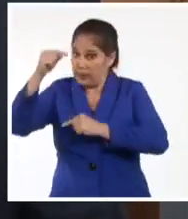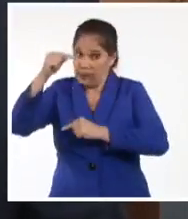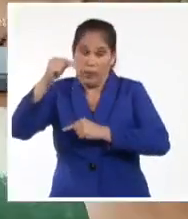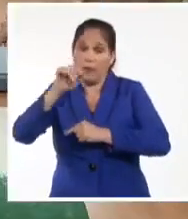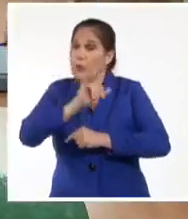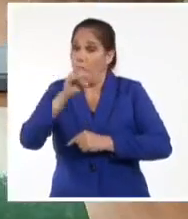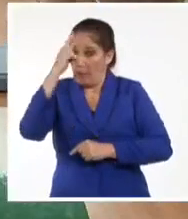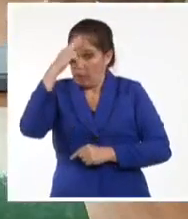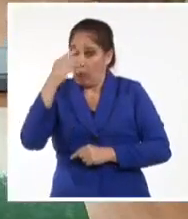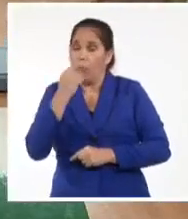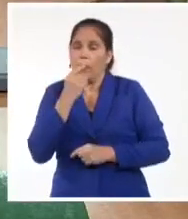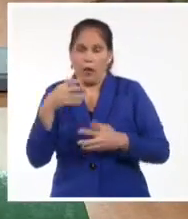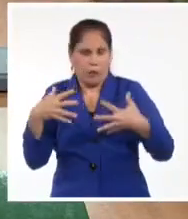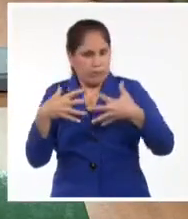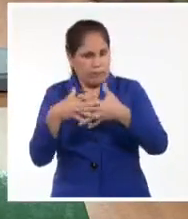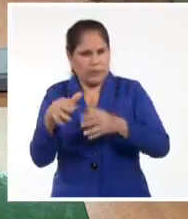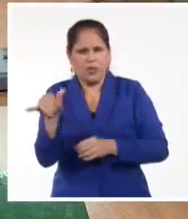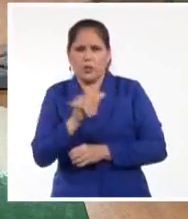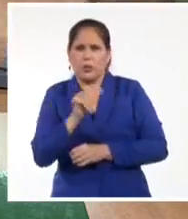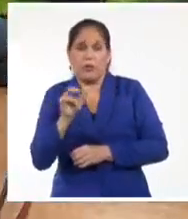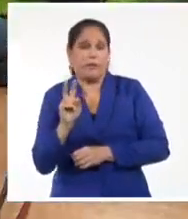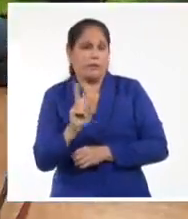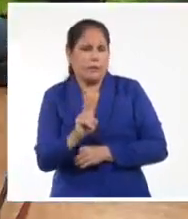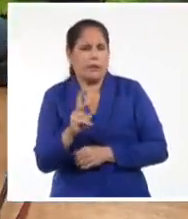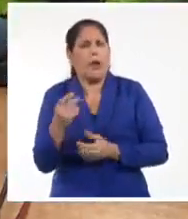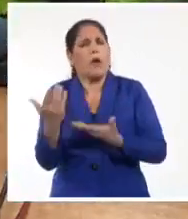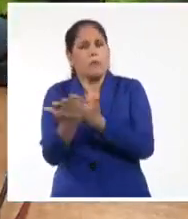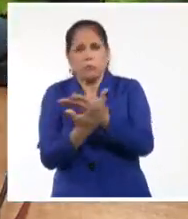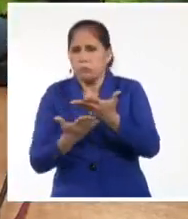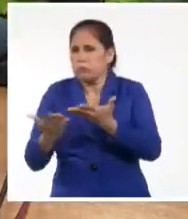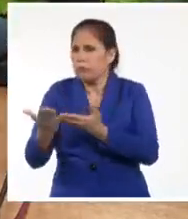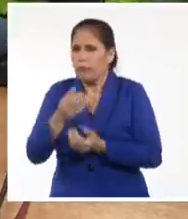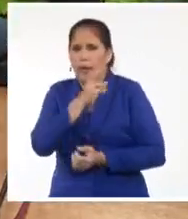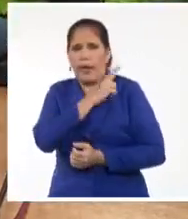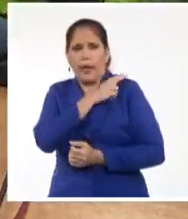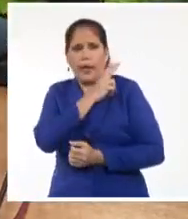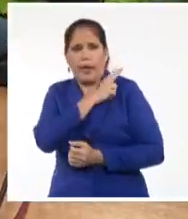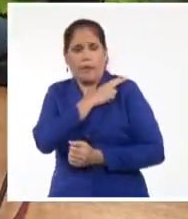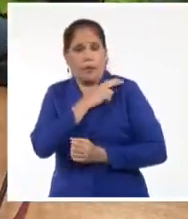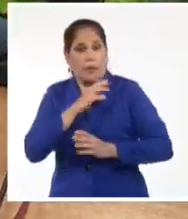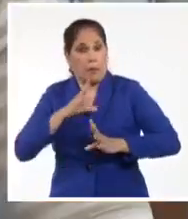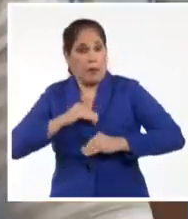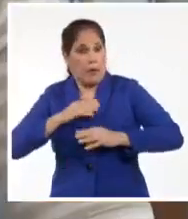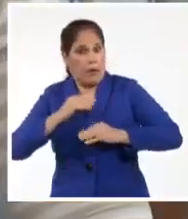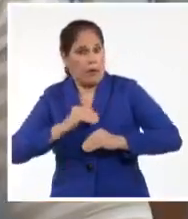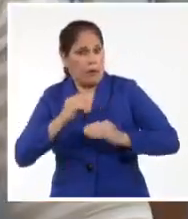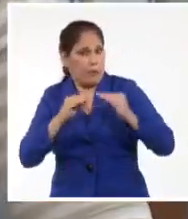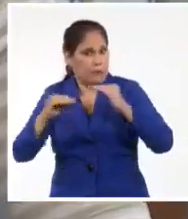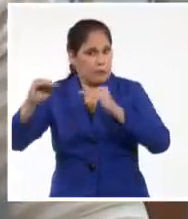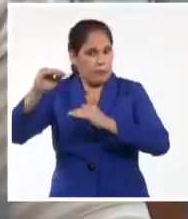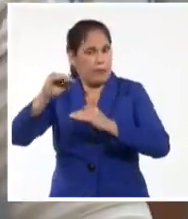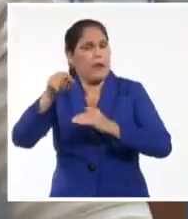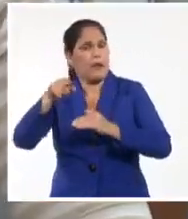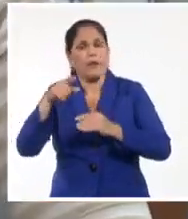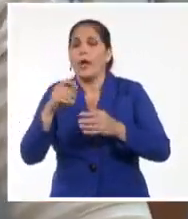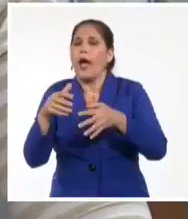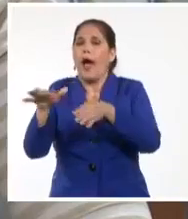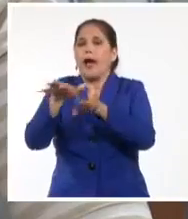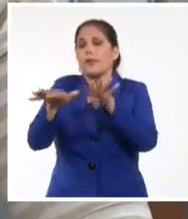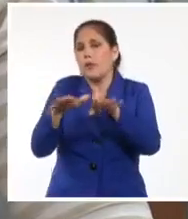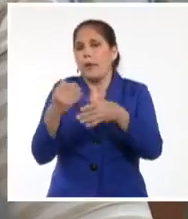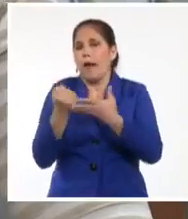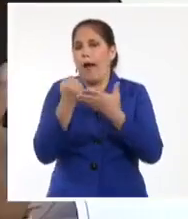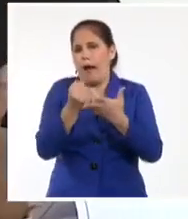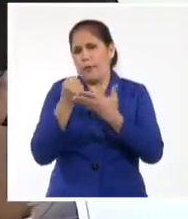de Santo Domingo. El distinguido visitante sostuvo un encuentro con la máxima dirección del Centro Universitario que intensifica las acciones de